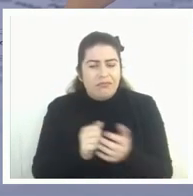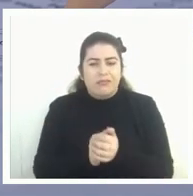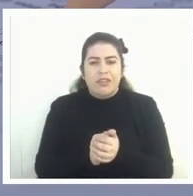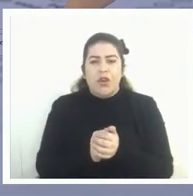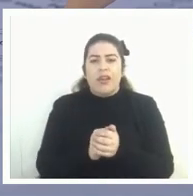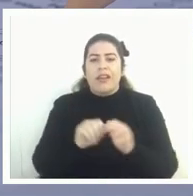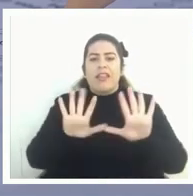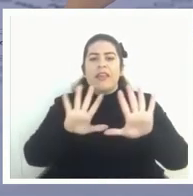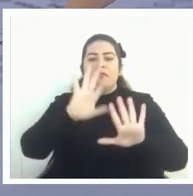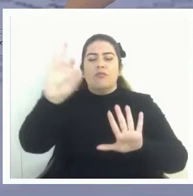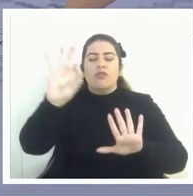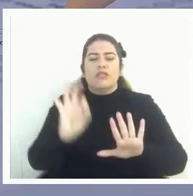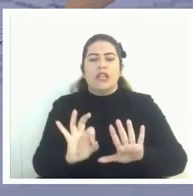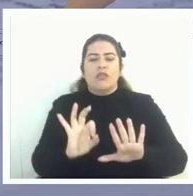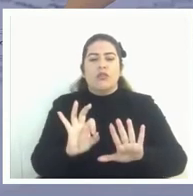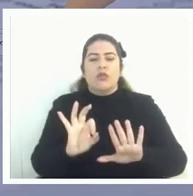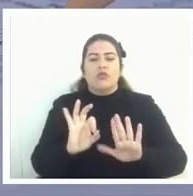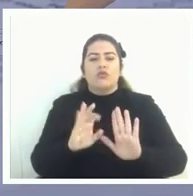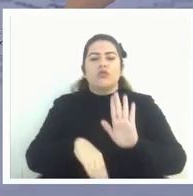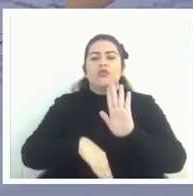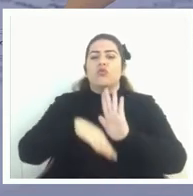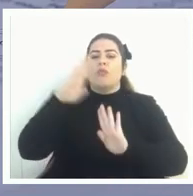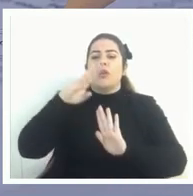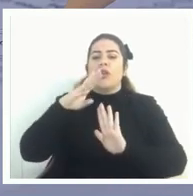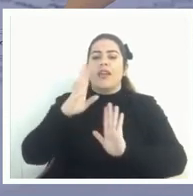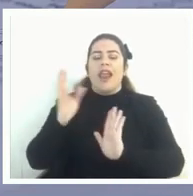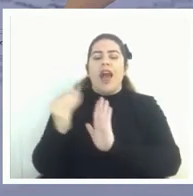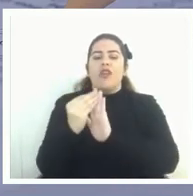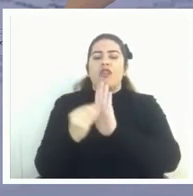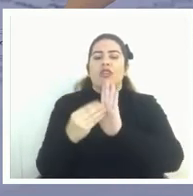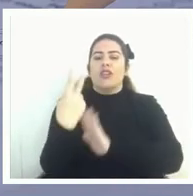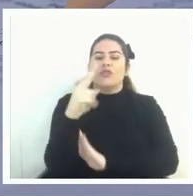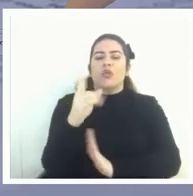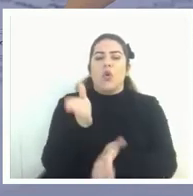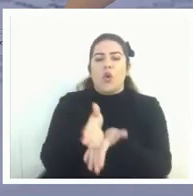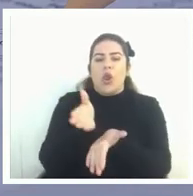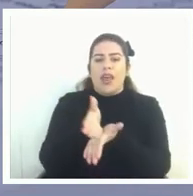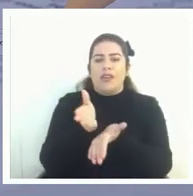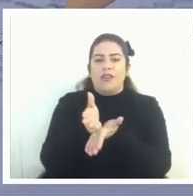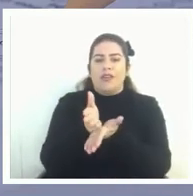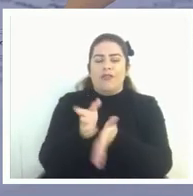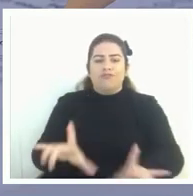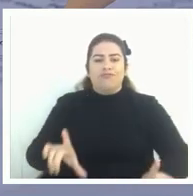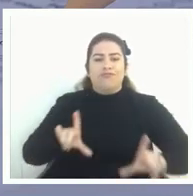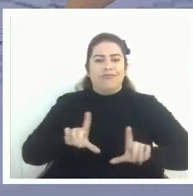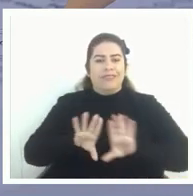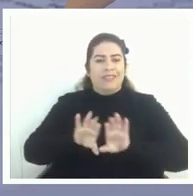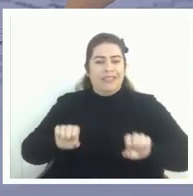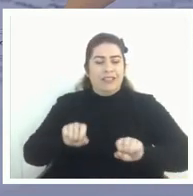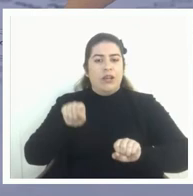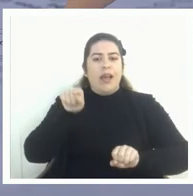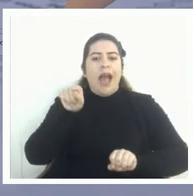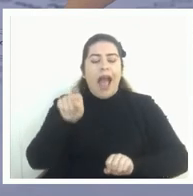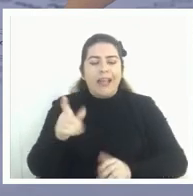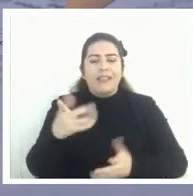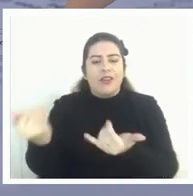superior de las notas de su colegio de egreso eso a uno le dice algo